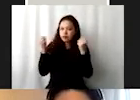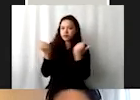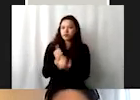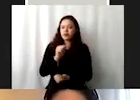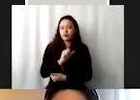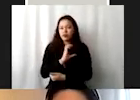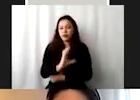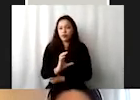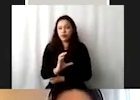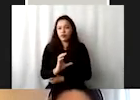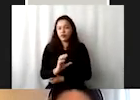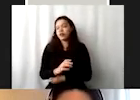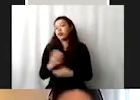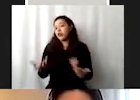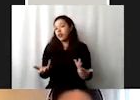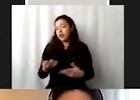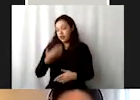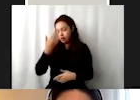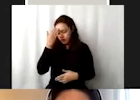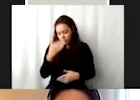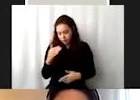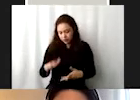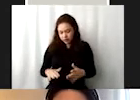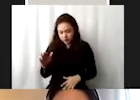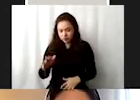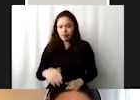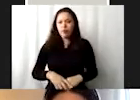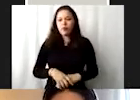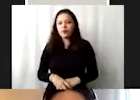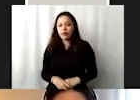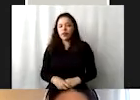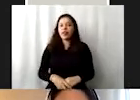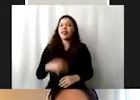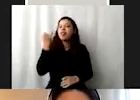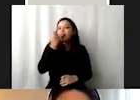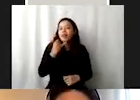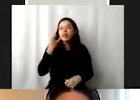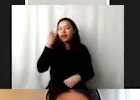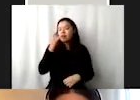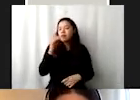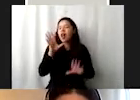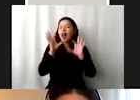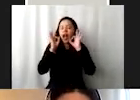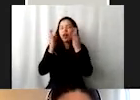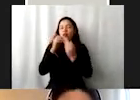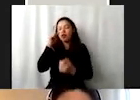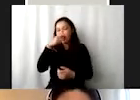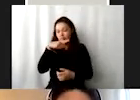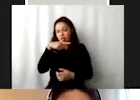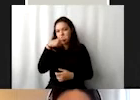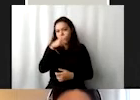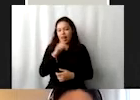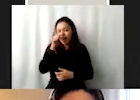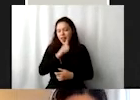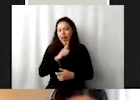pues, sabrán que incluso las formas en las que el lenguaje, las formas en las que abordamos ciertas temáticas